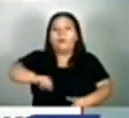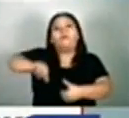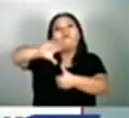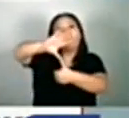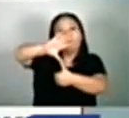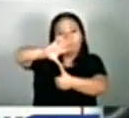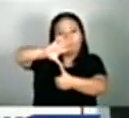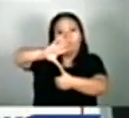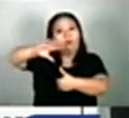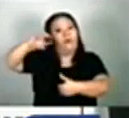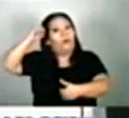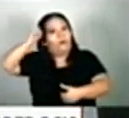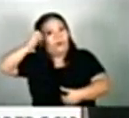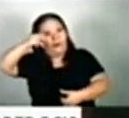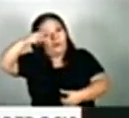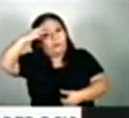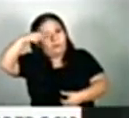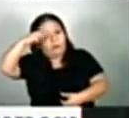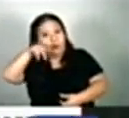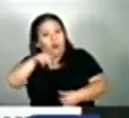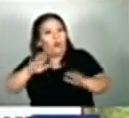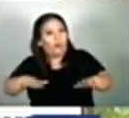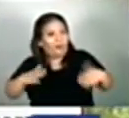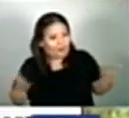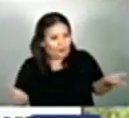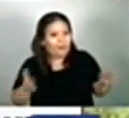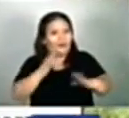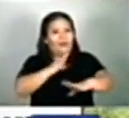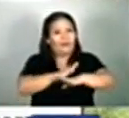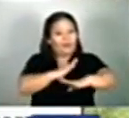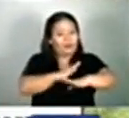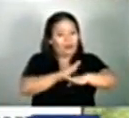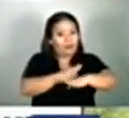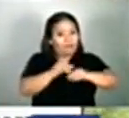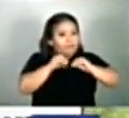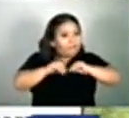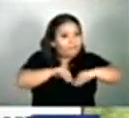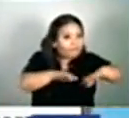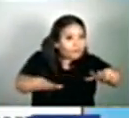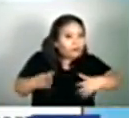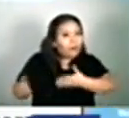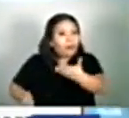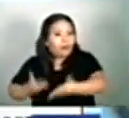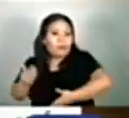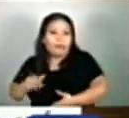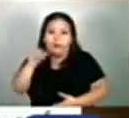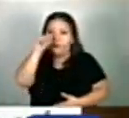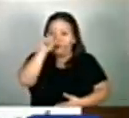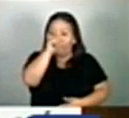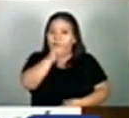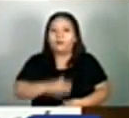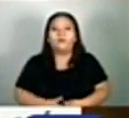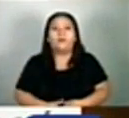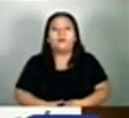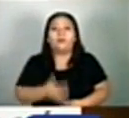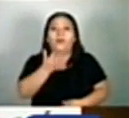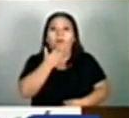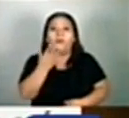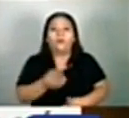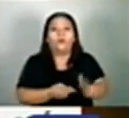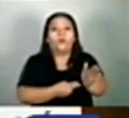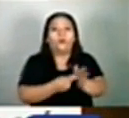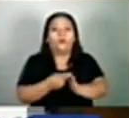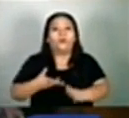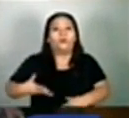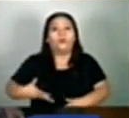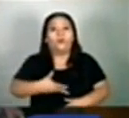ha valido críticas a México sobre su papel para prevenir que este narcótico continúe distribuyéndose. Para ser honesto, el desafío